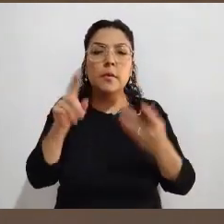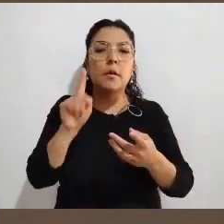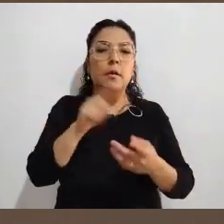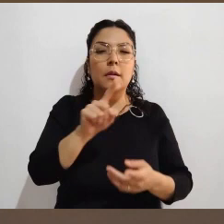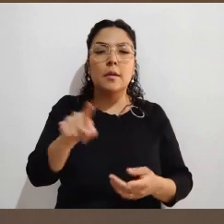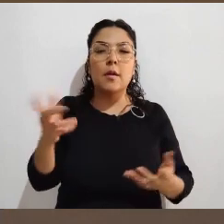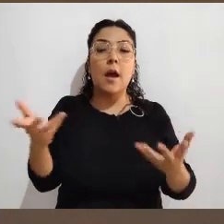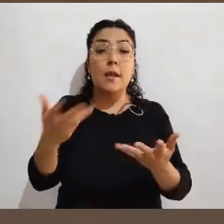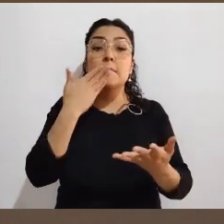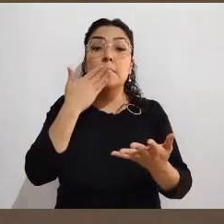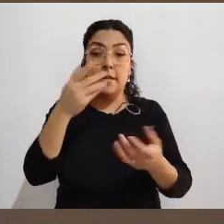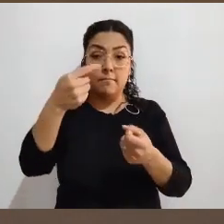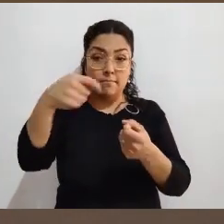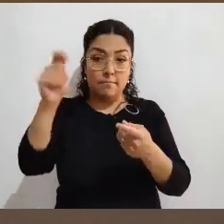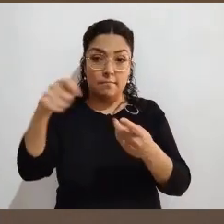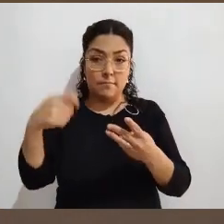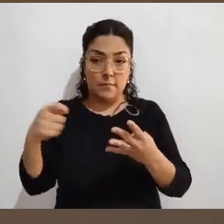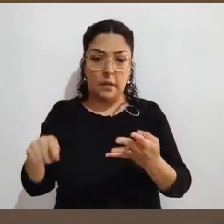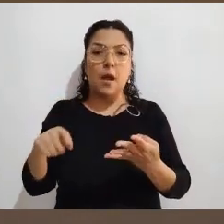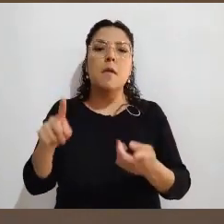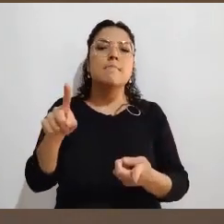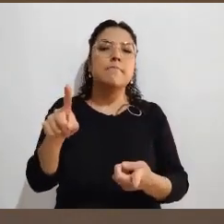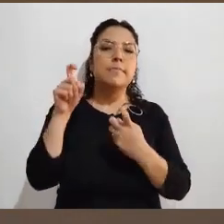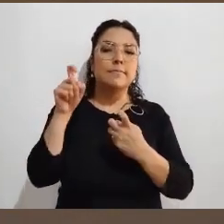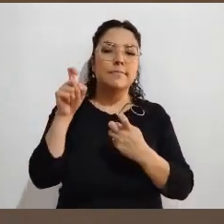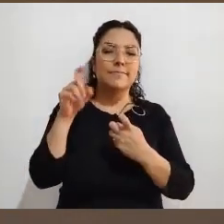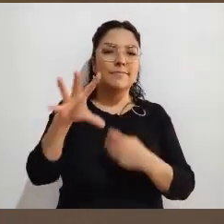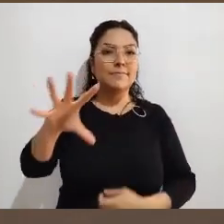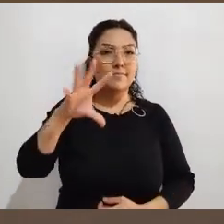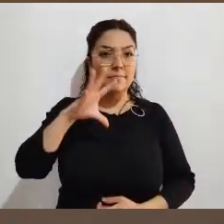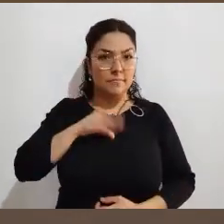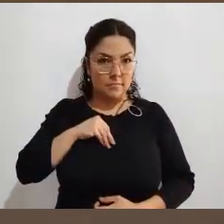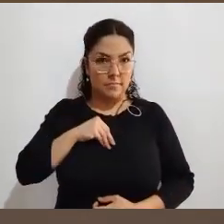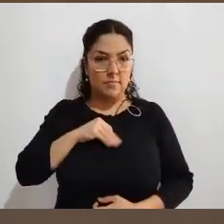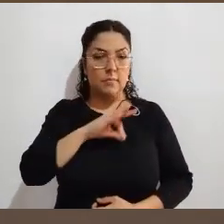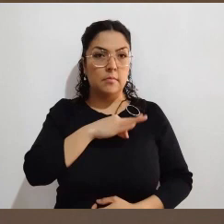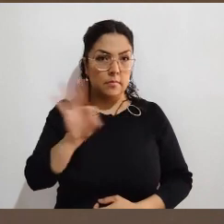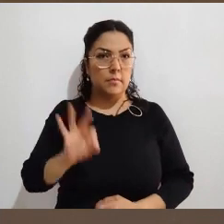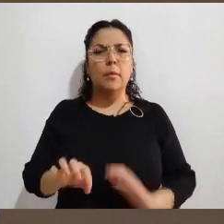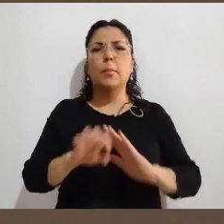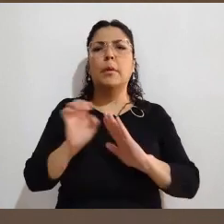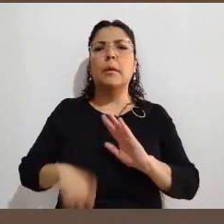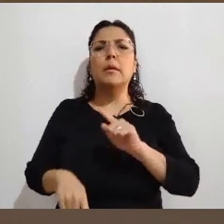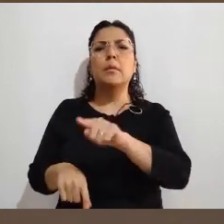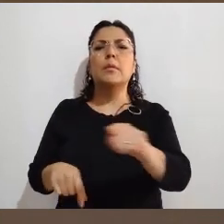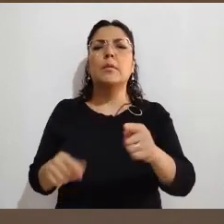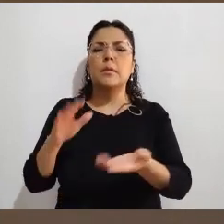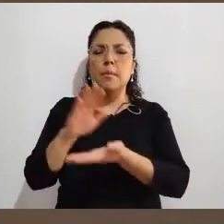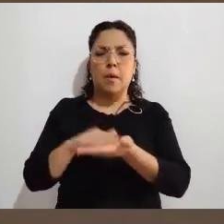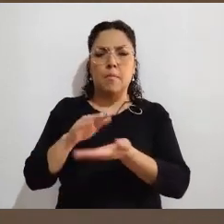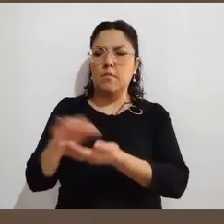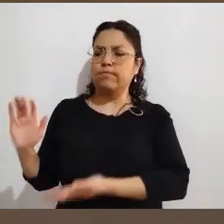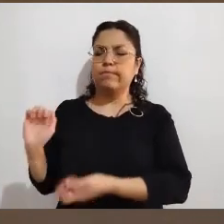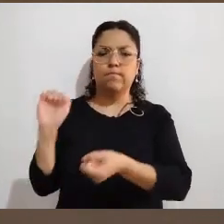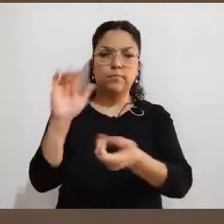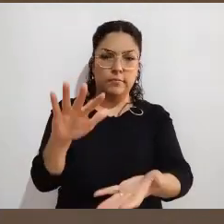tomar nota de buenas prácticas que realizan los otros organismos públicos locales electorales en materias, por ejemplo, como la recepción de los paquetes